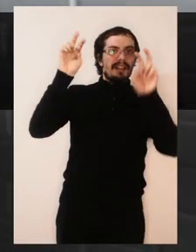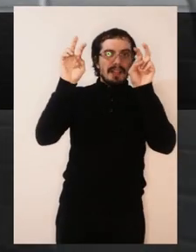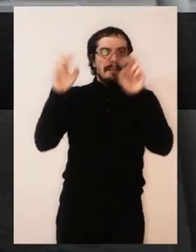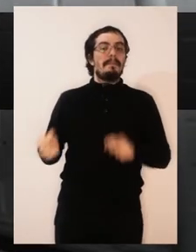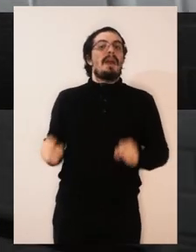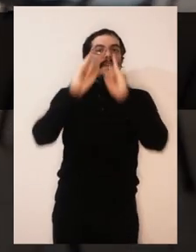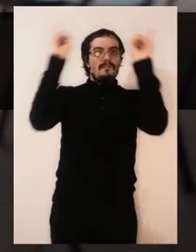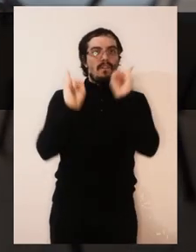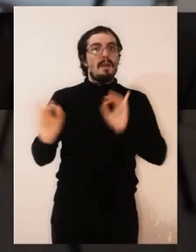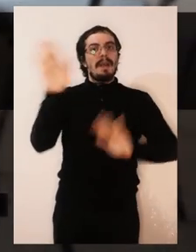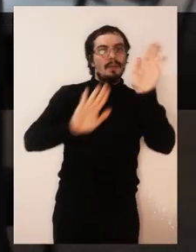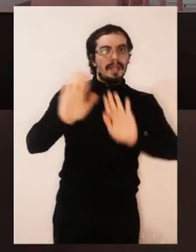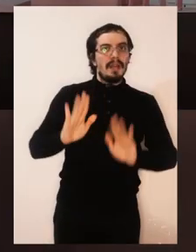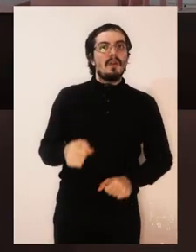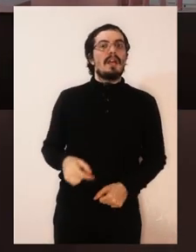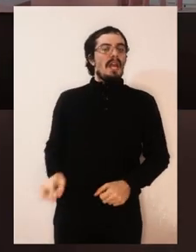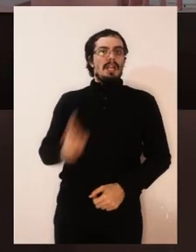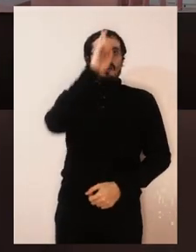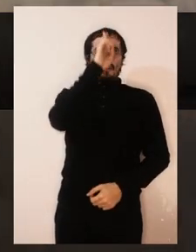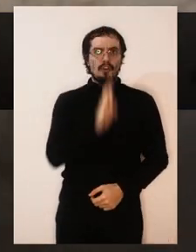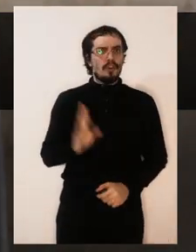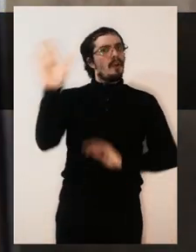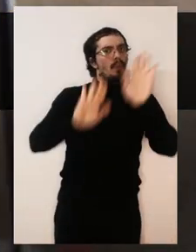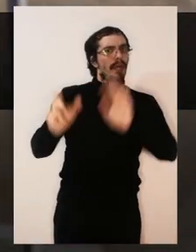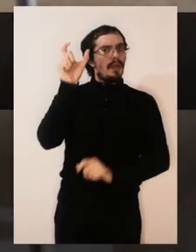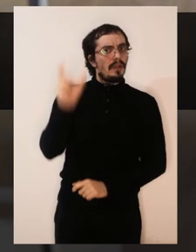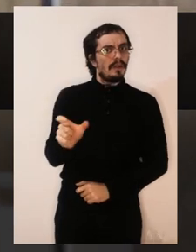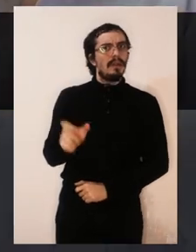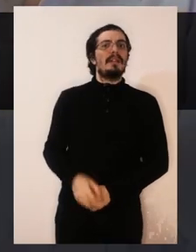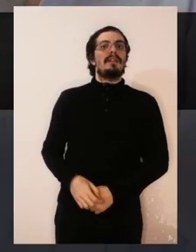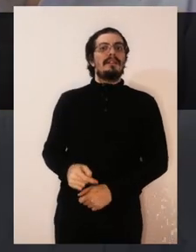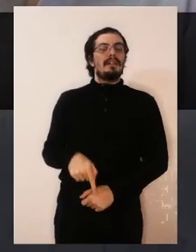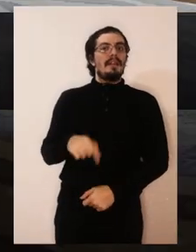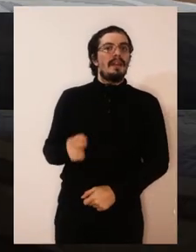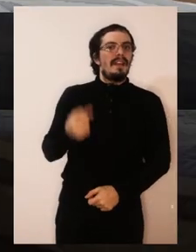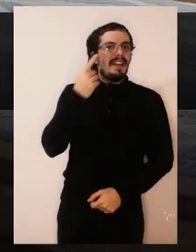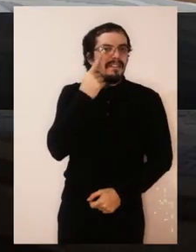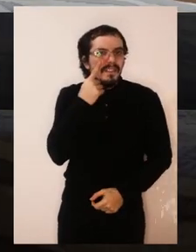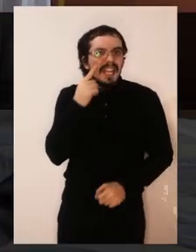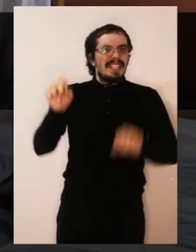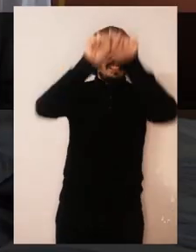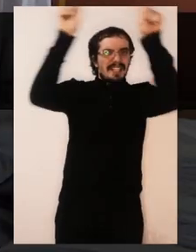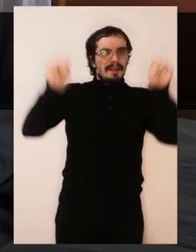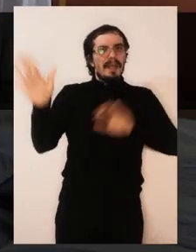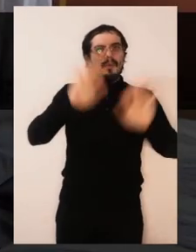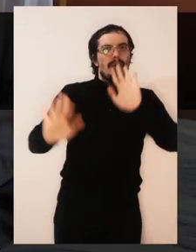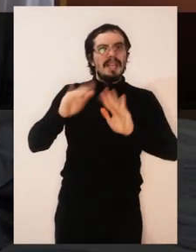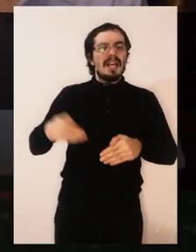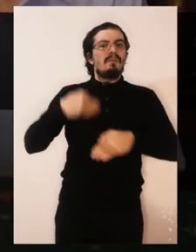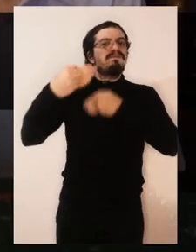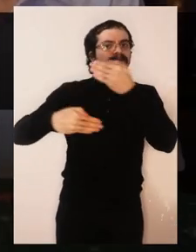tipología de los cuidados, el rol de las cuidadoras y cuidadores, los sistemas de cuidado a largo plazo,